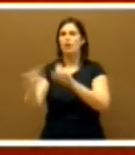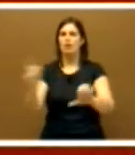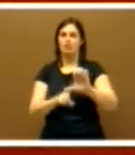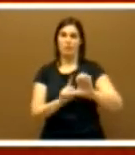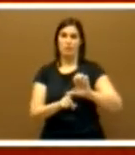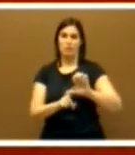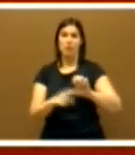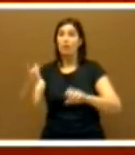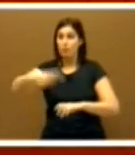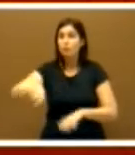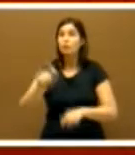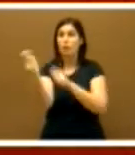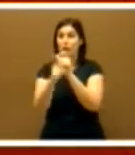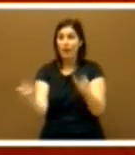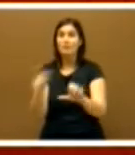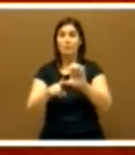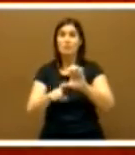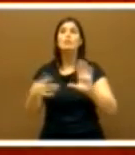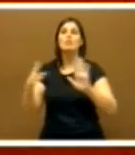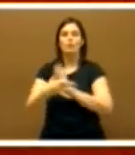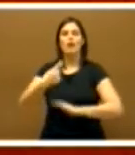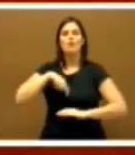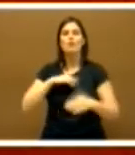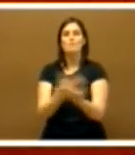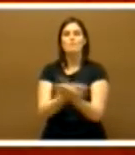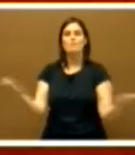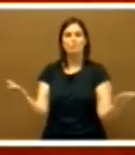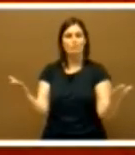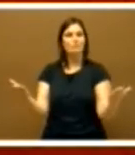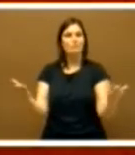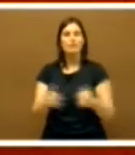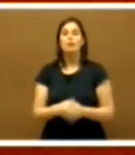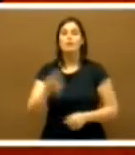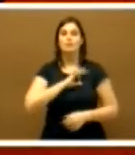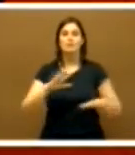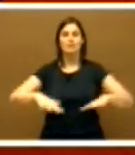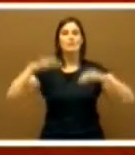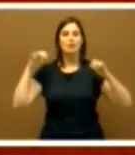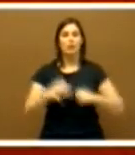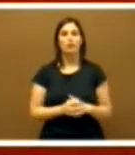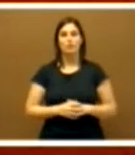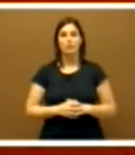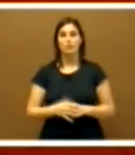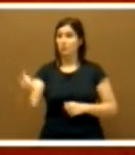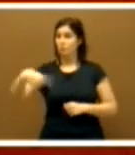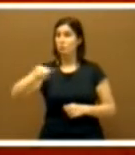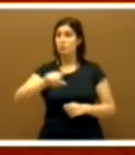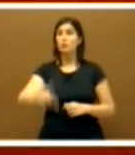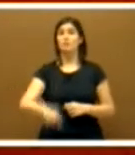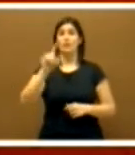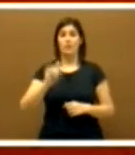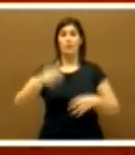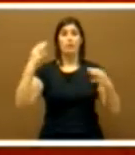tales, tienen mi puerta abierta. Señorías, tienen que tomar una decisión.